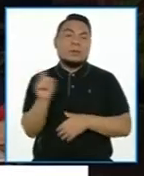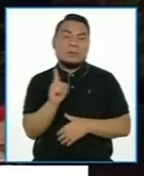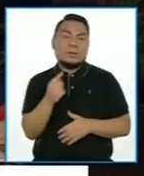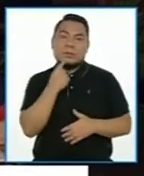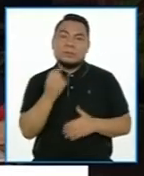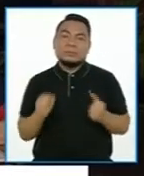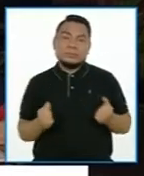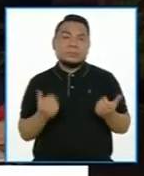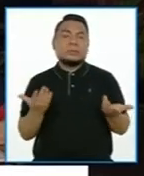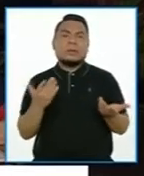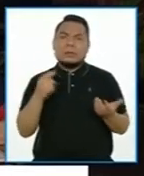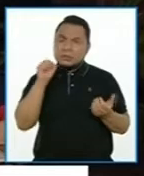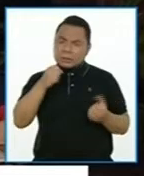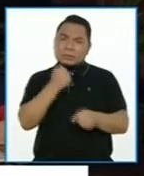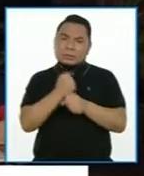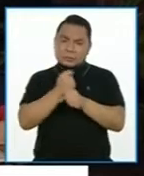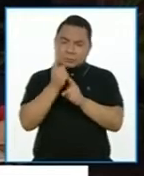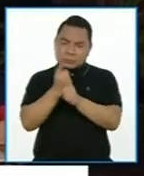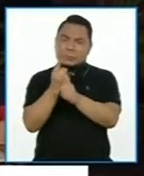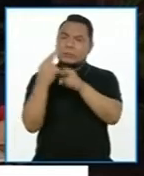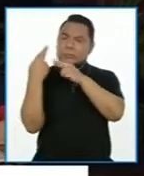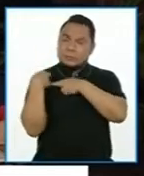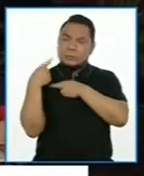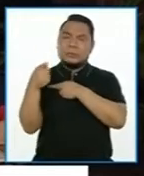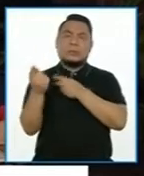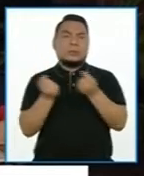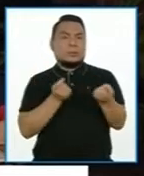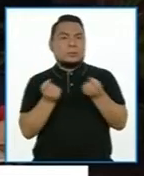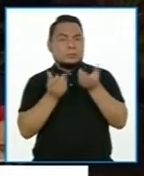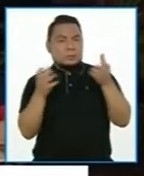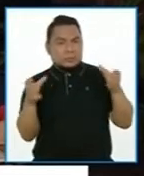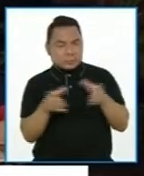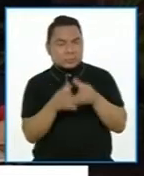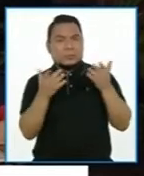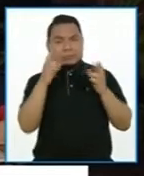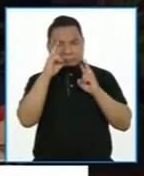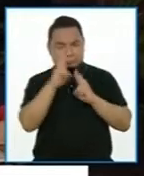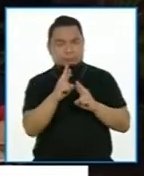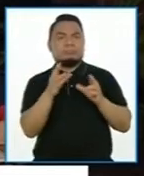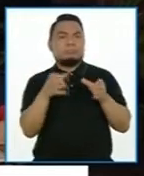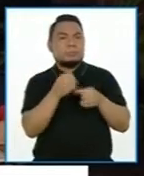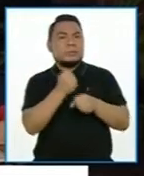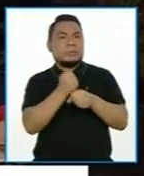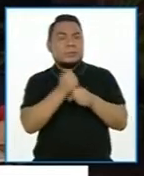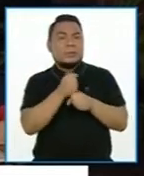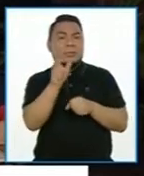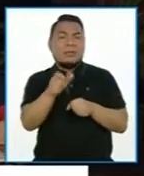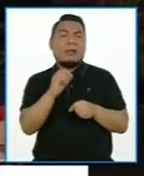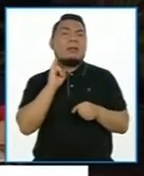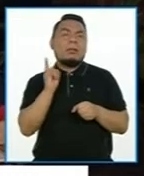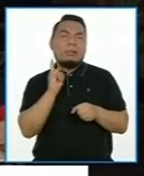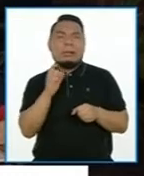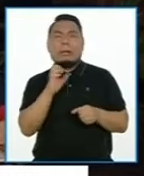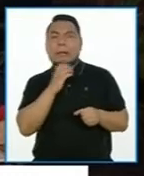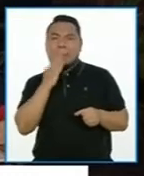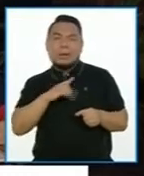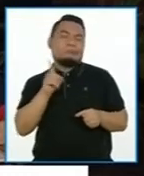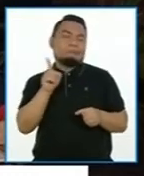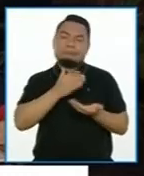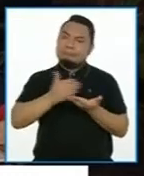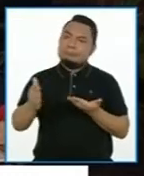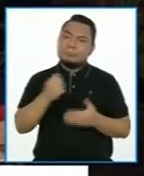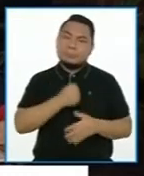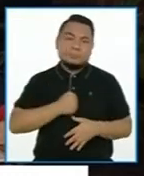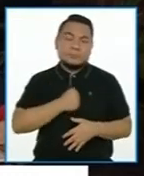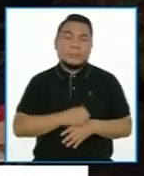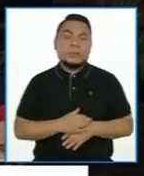capaces de cumplir cabalmente su deber como servidores públicos no tienen cabida en este gobierno. Tengan